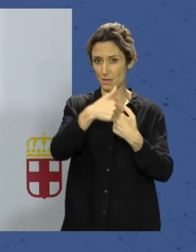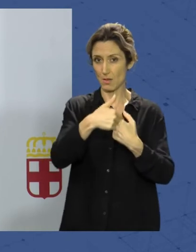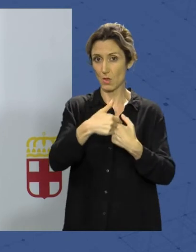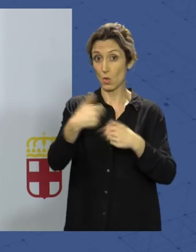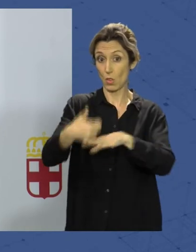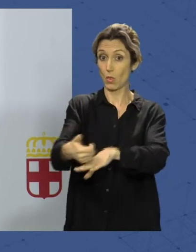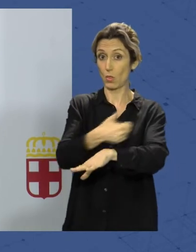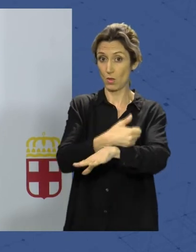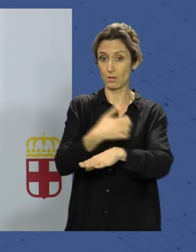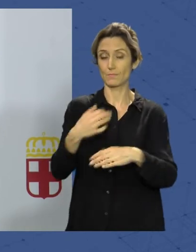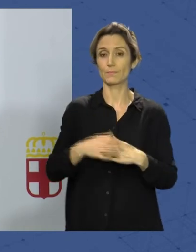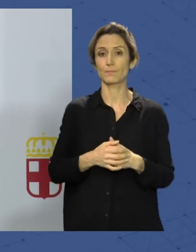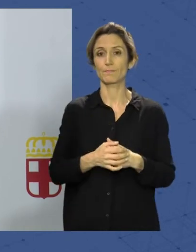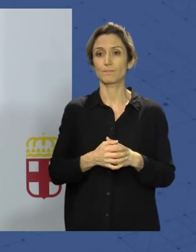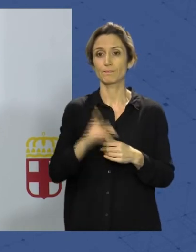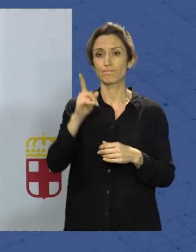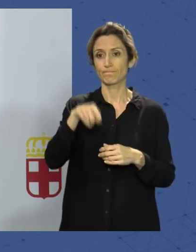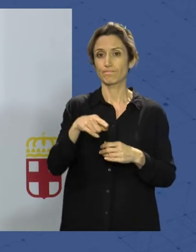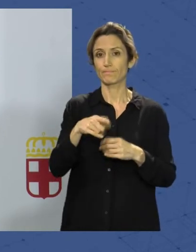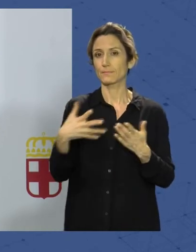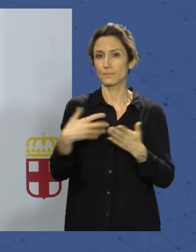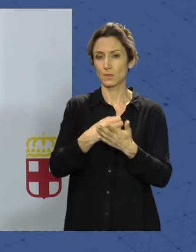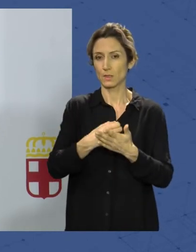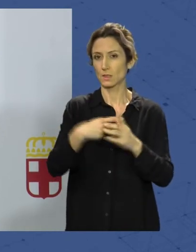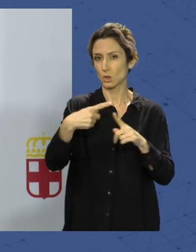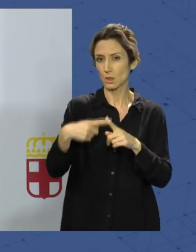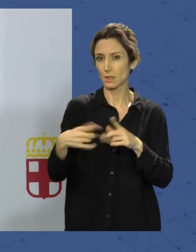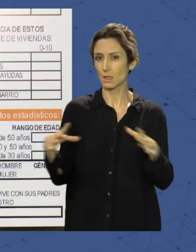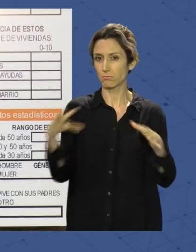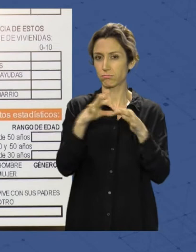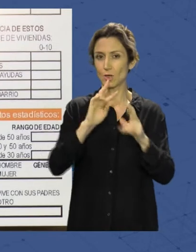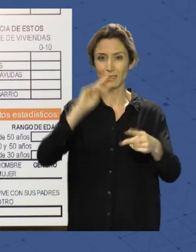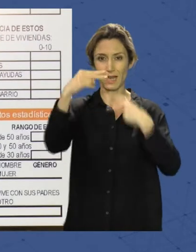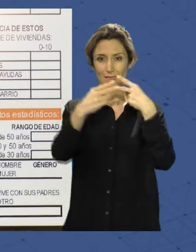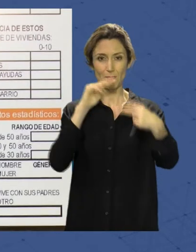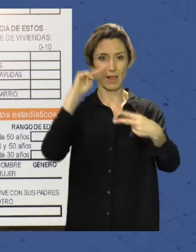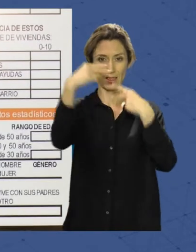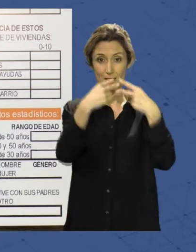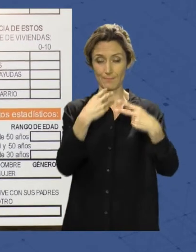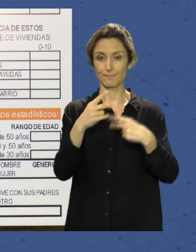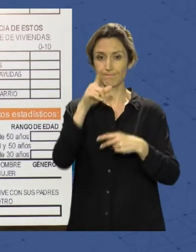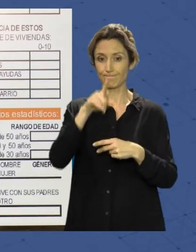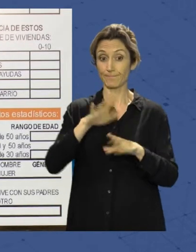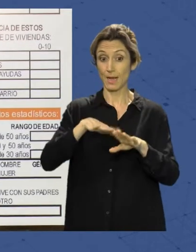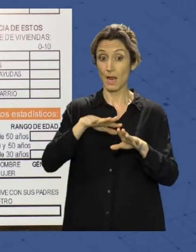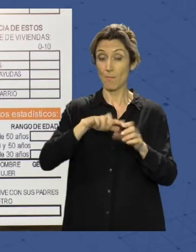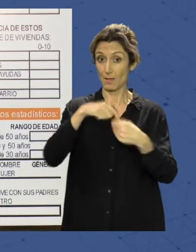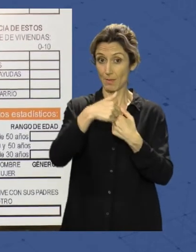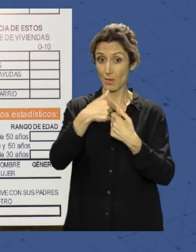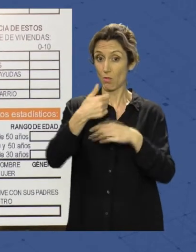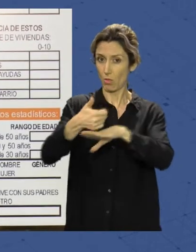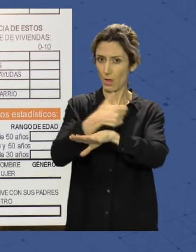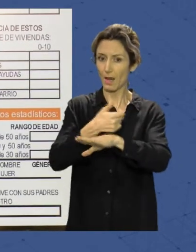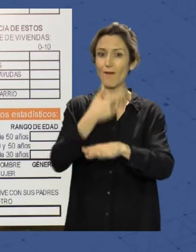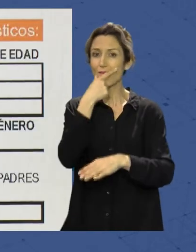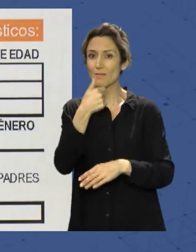ciudadana y a todo lo que tiene que ver con la transparencia. Para facilitar esa participación ciudadana se habilitará